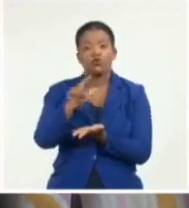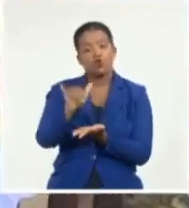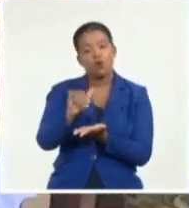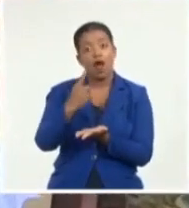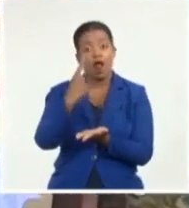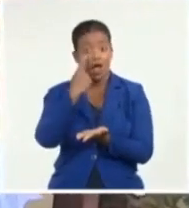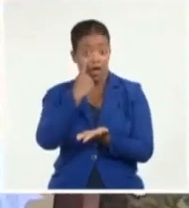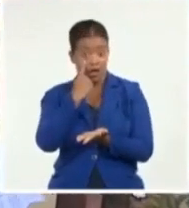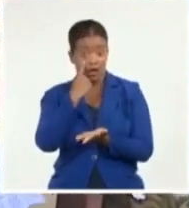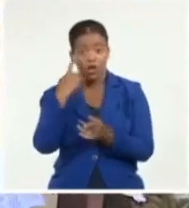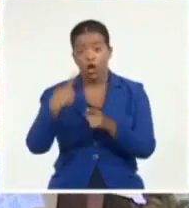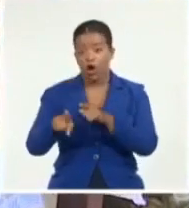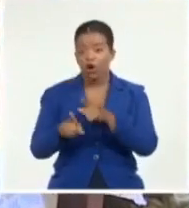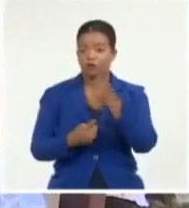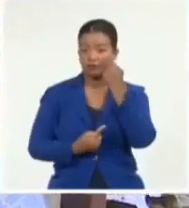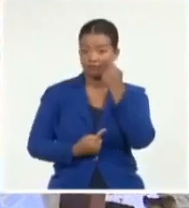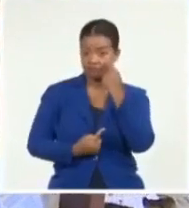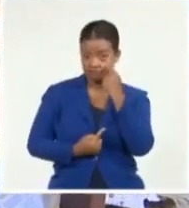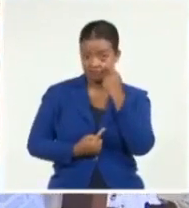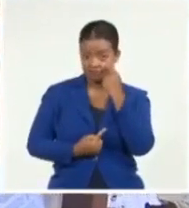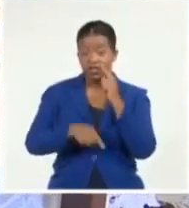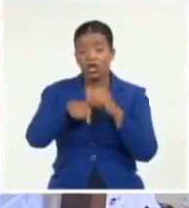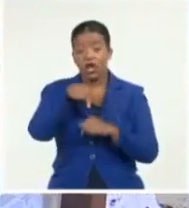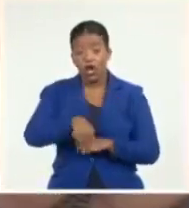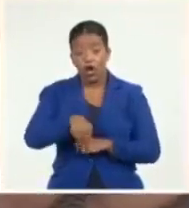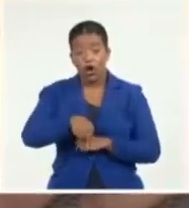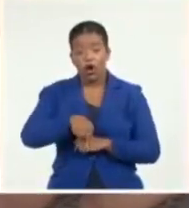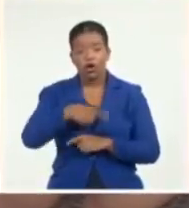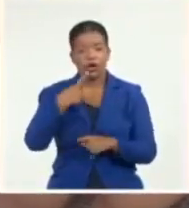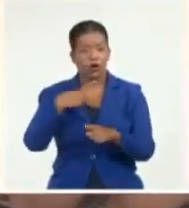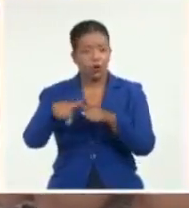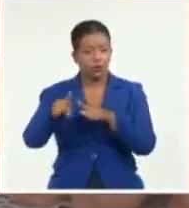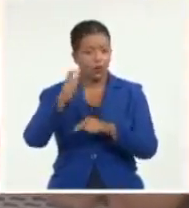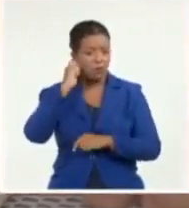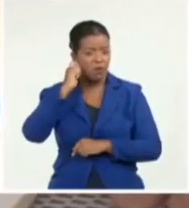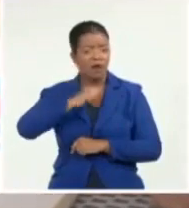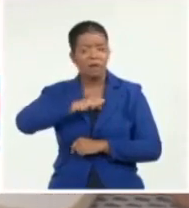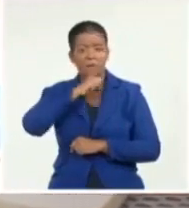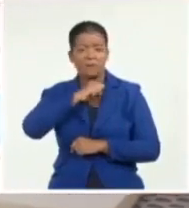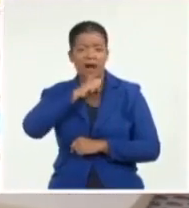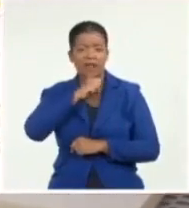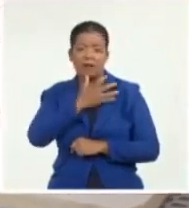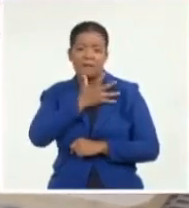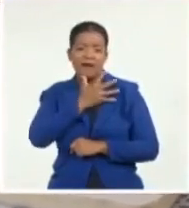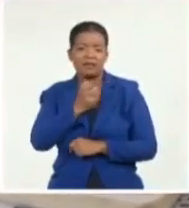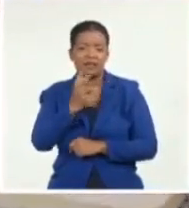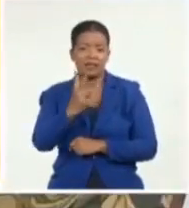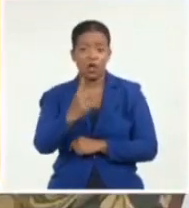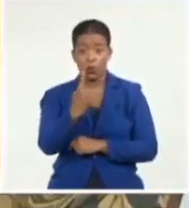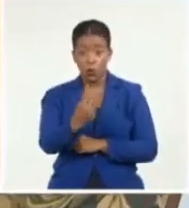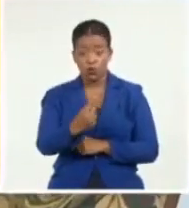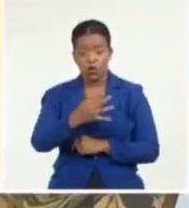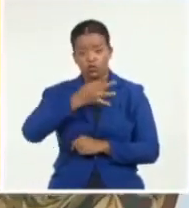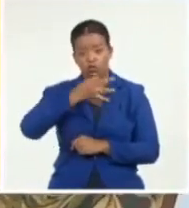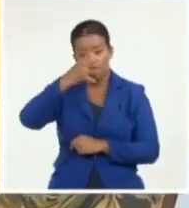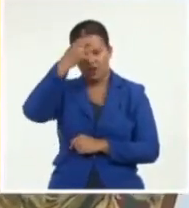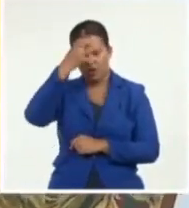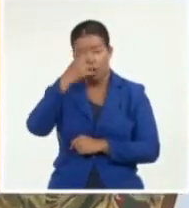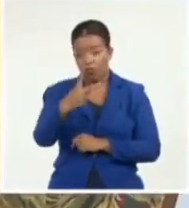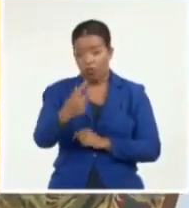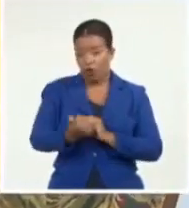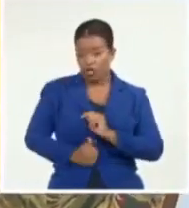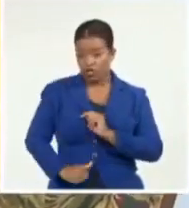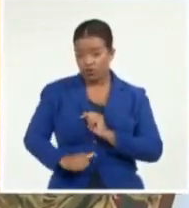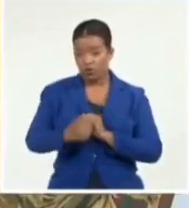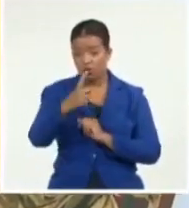izquierda. Hoy Mayelín se siente madre de tres hijos, un sobrino y dos hijos, entre ellos Carlos Alejandro, con 12